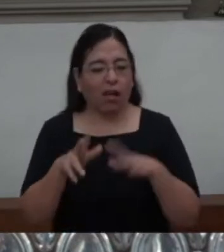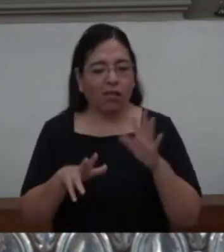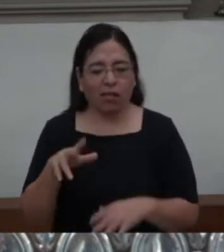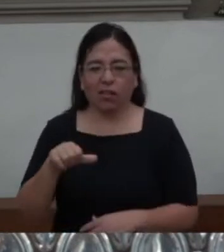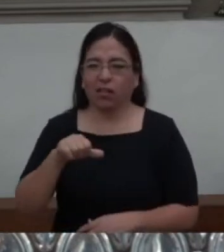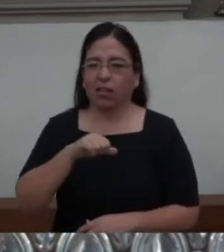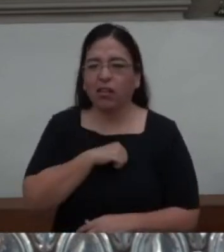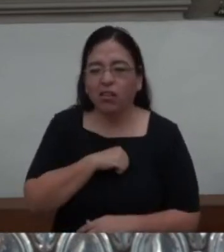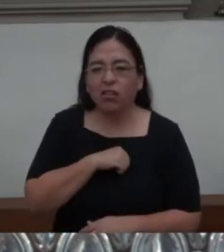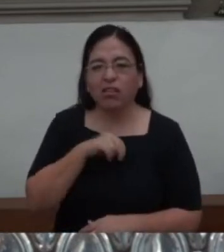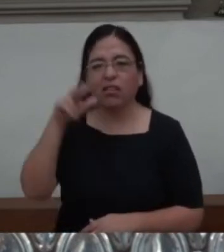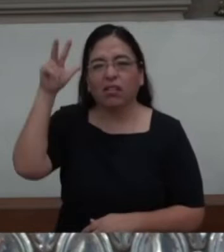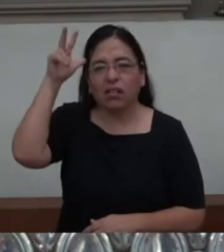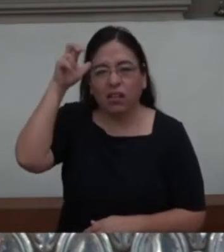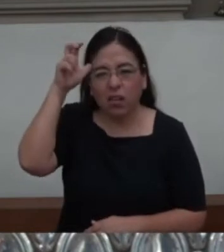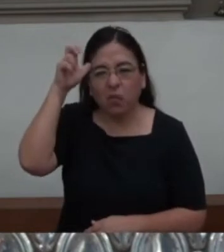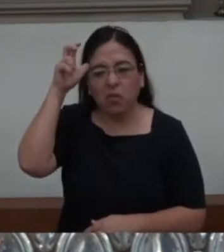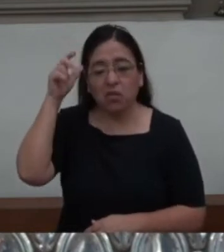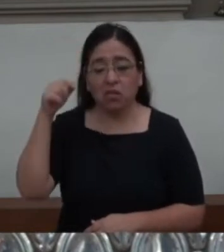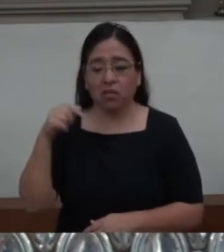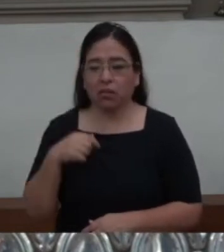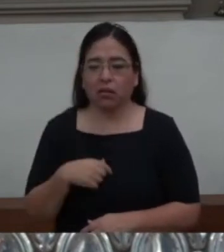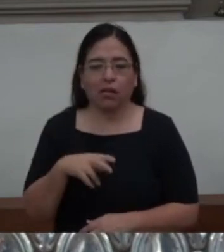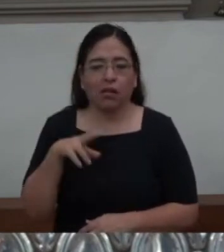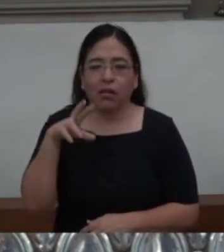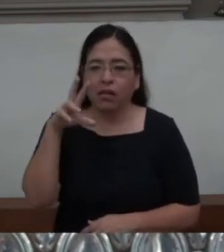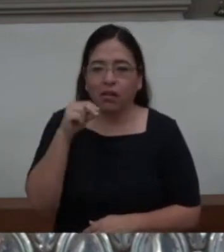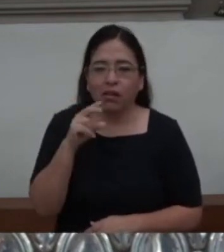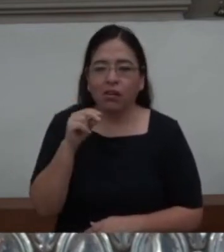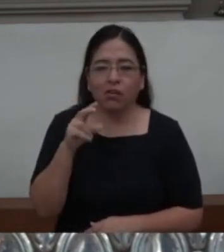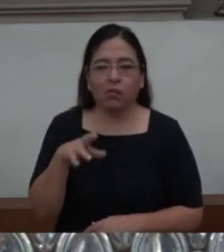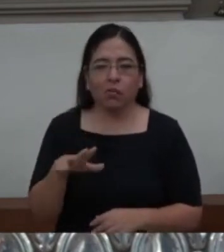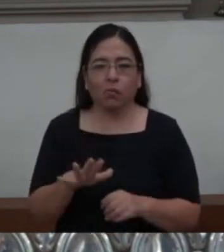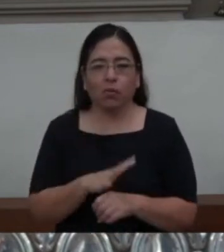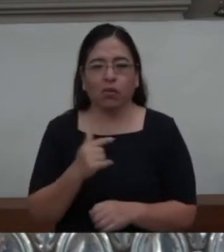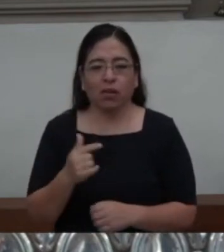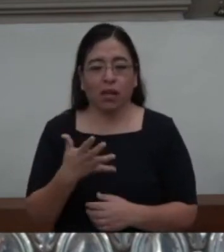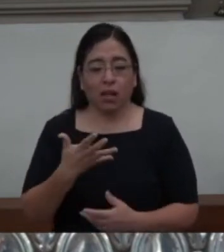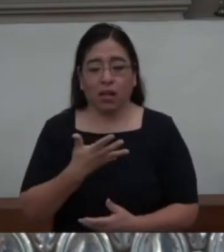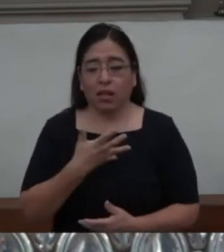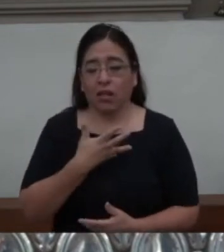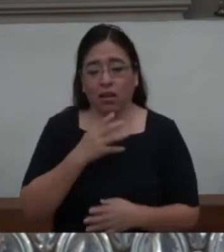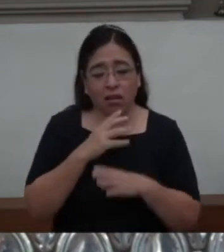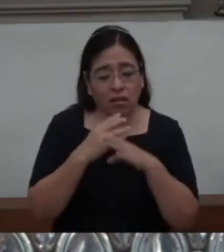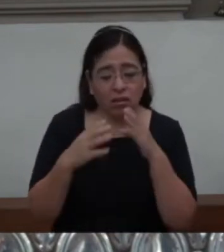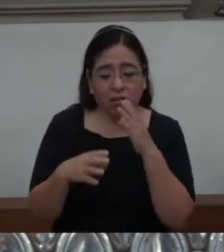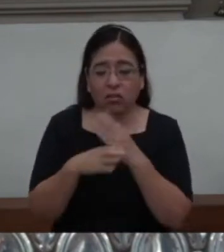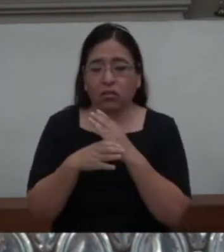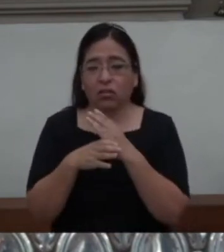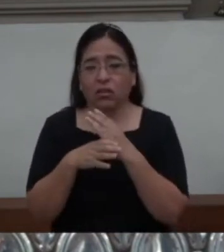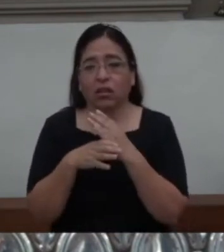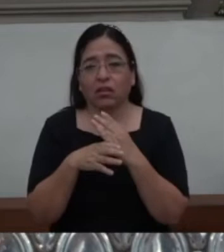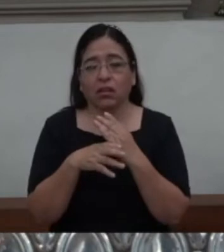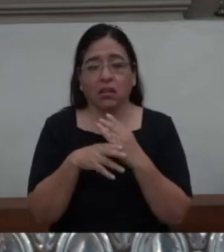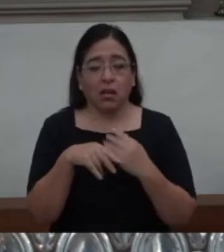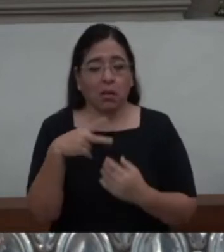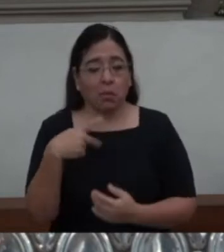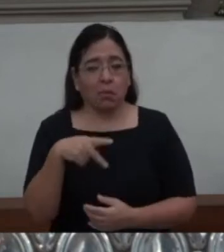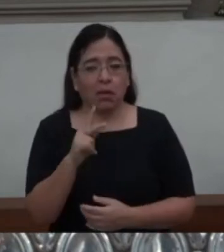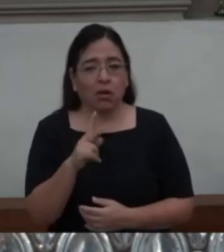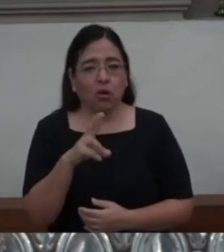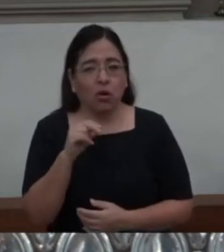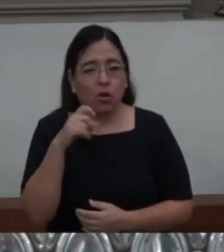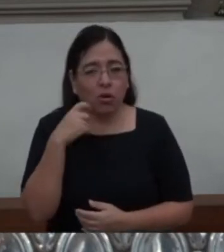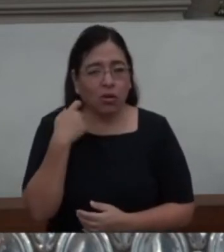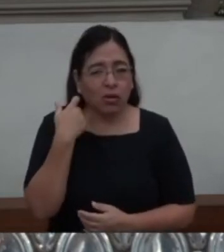te hace mirar pequeño lo que tienes. Y a lo mejor si es poco o puede ser